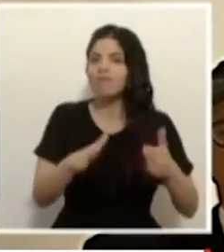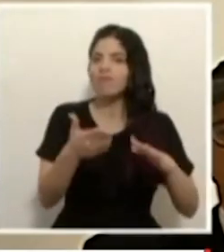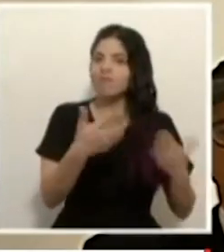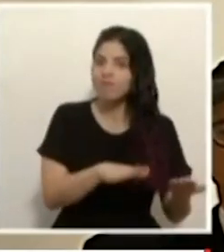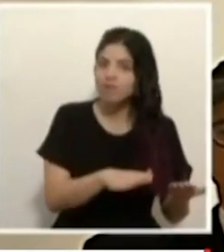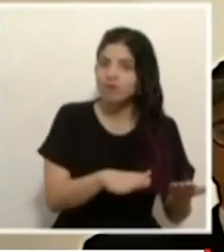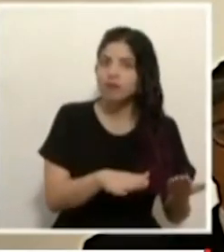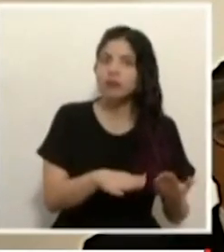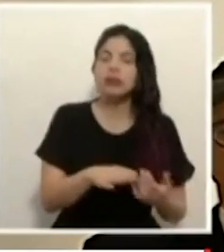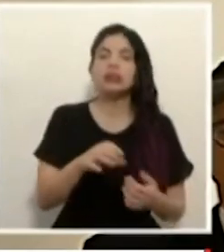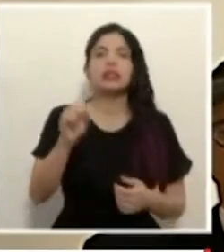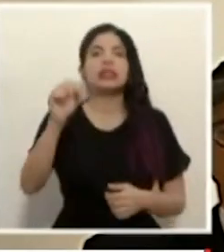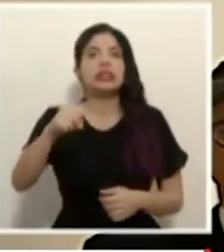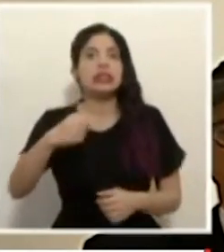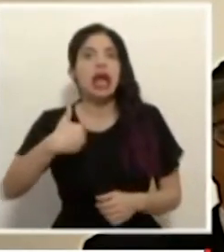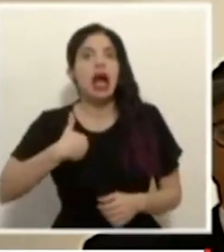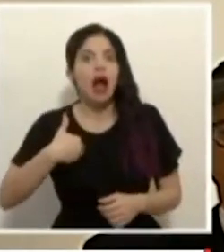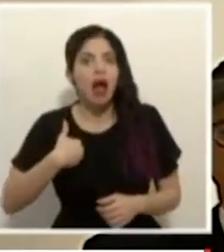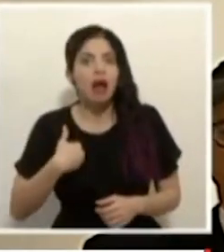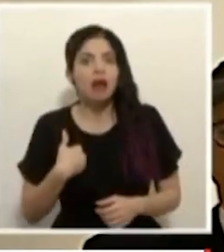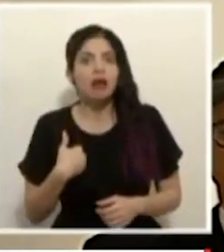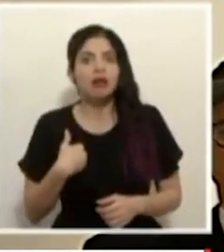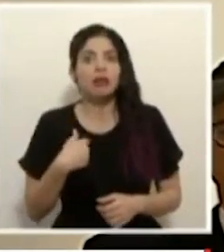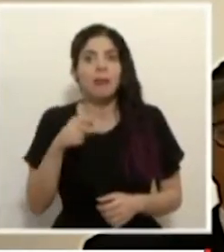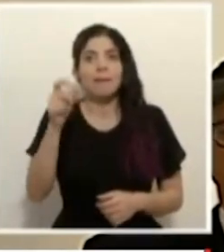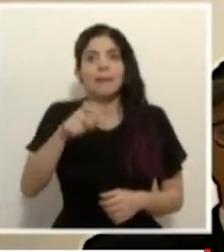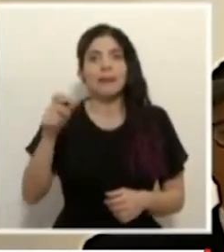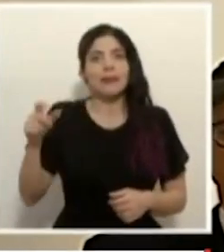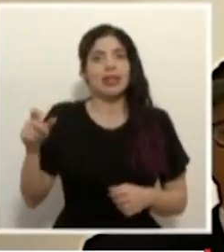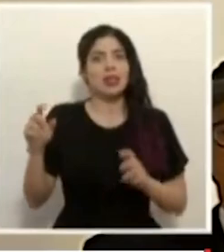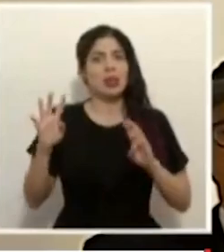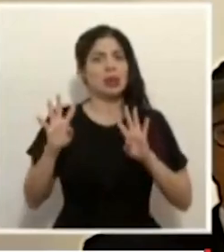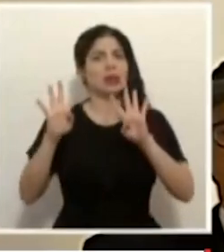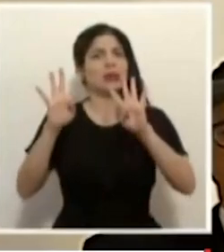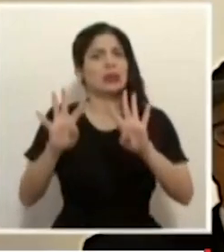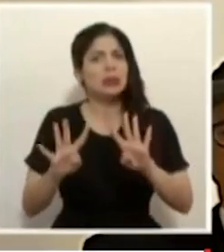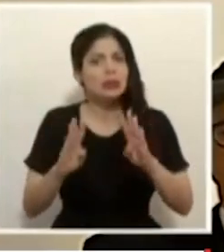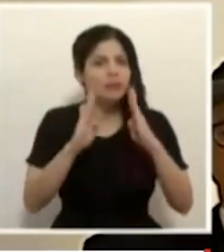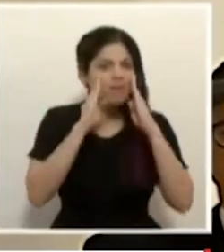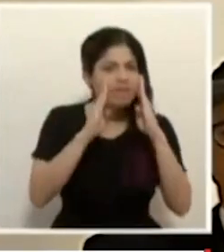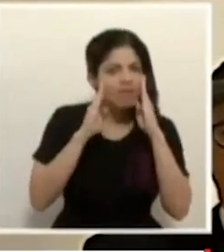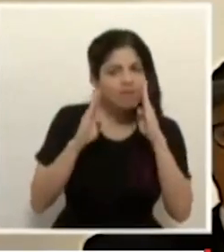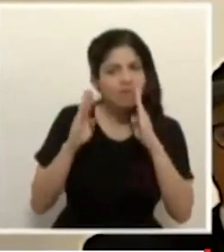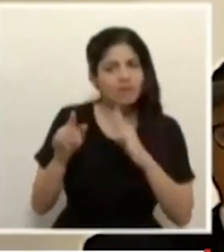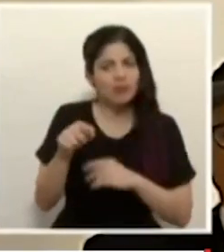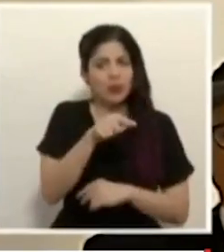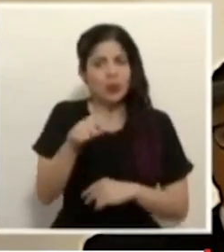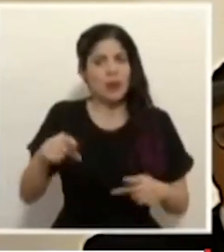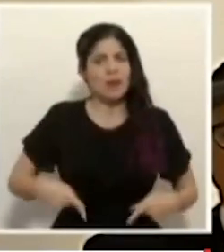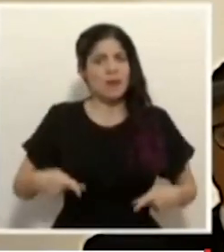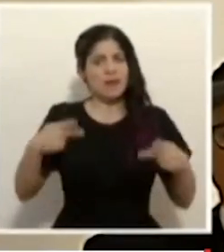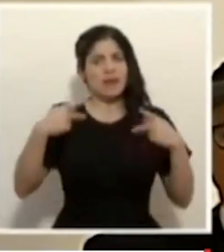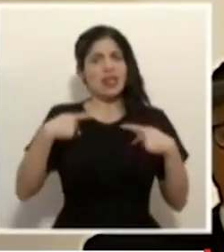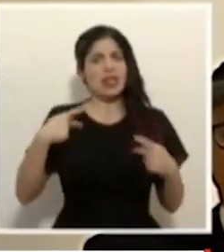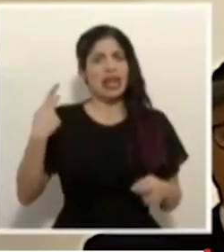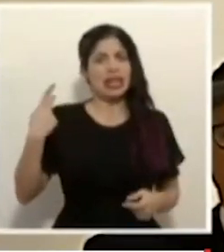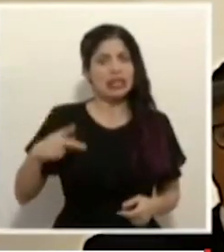Sí tenemos personas en la primer línea de atención arriesgando sus vidas.